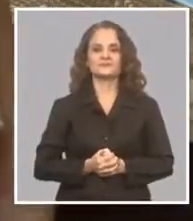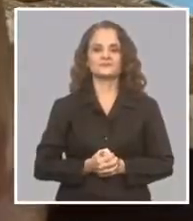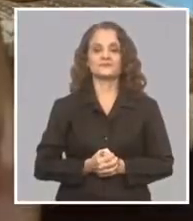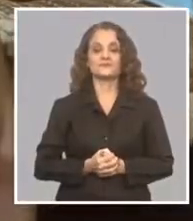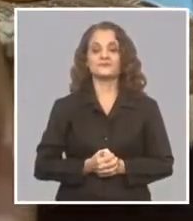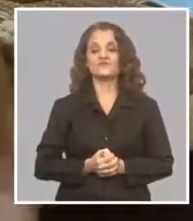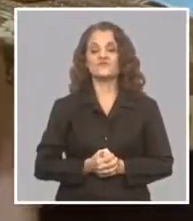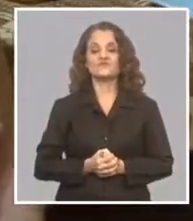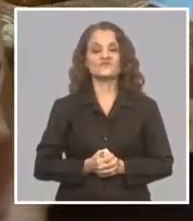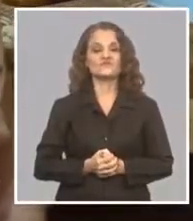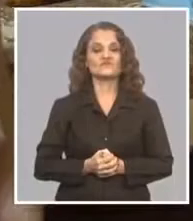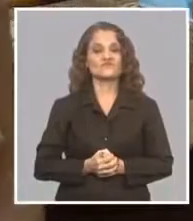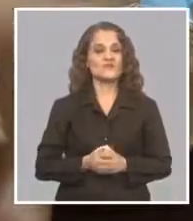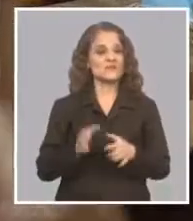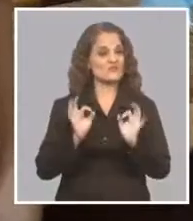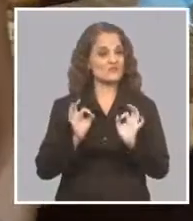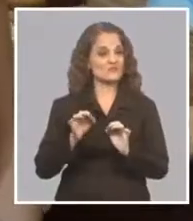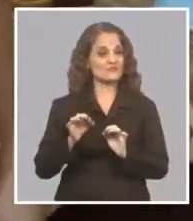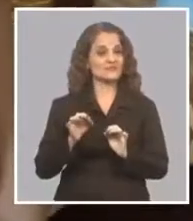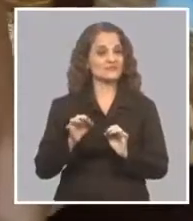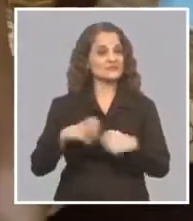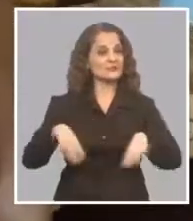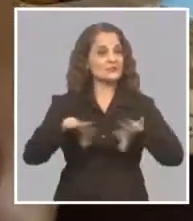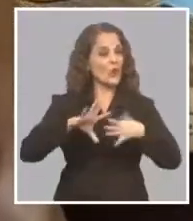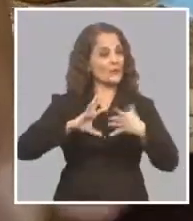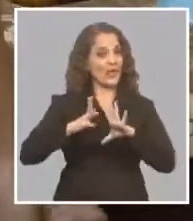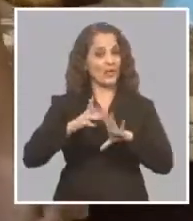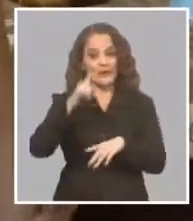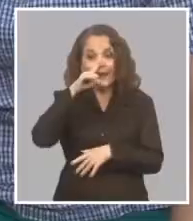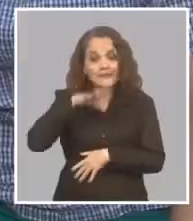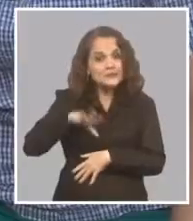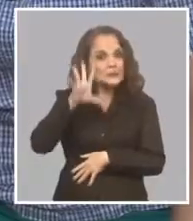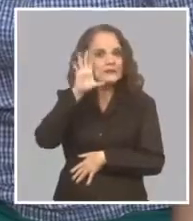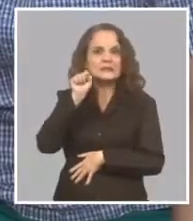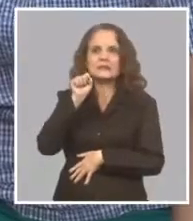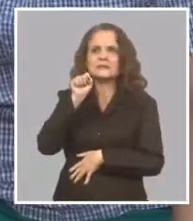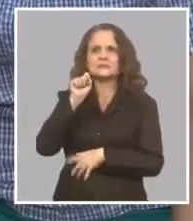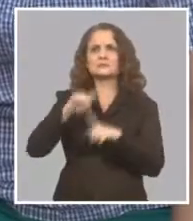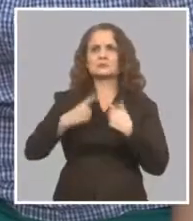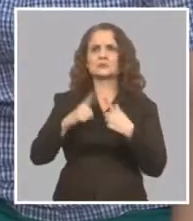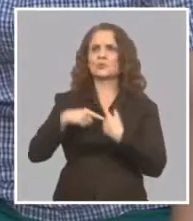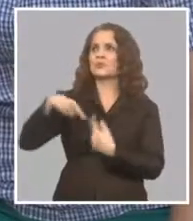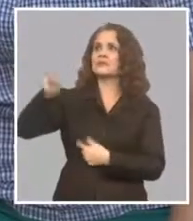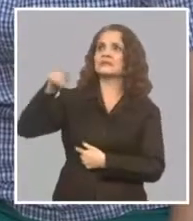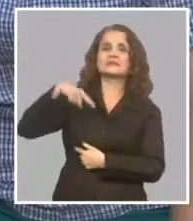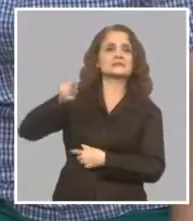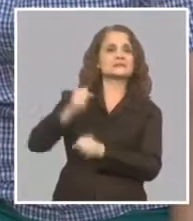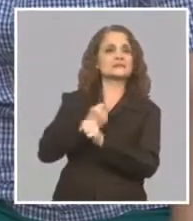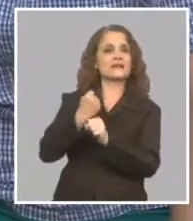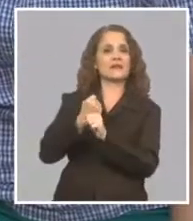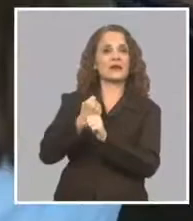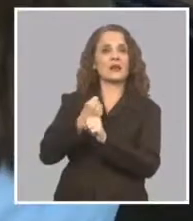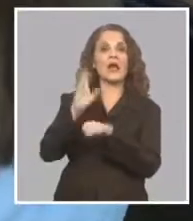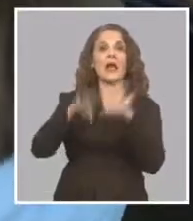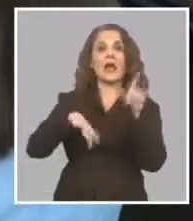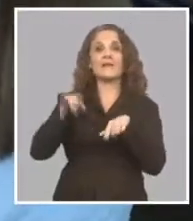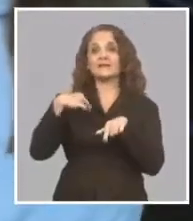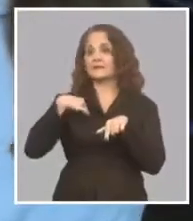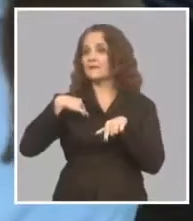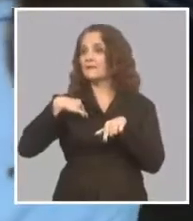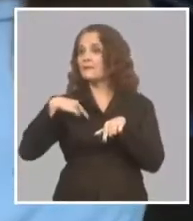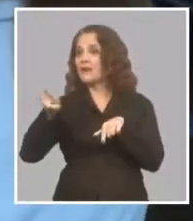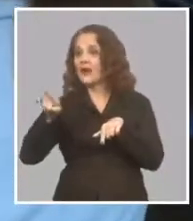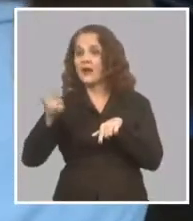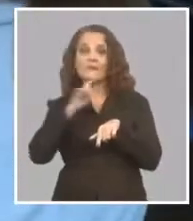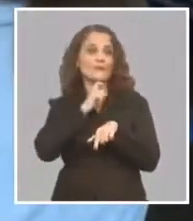Realmente es complicado porque muchas veces no entienden Que nosotros tengamos que venir Incluso a veces tenemos que venir Entre una guardia y la otra